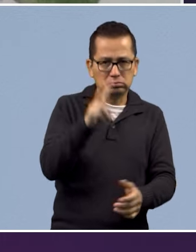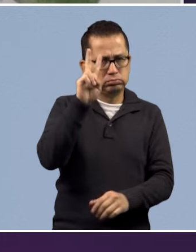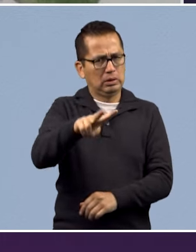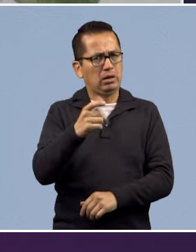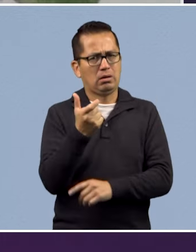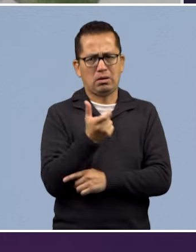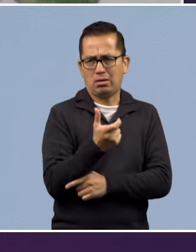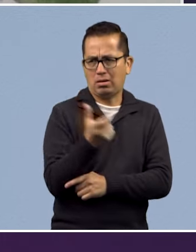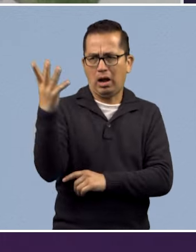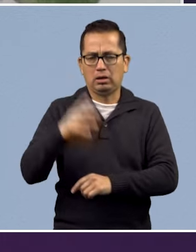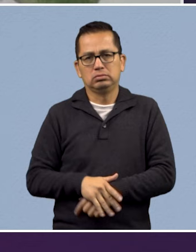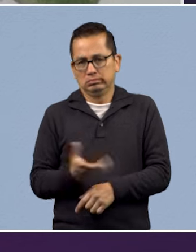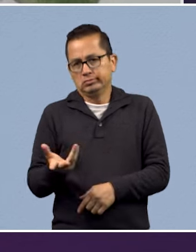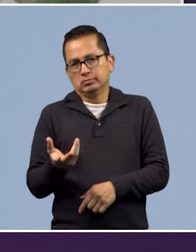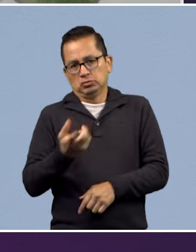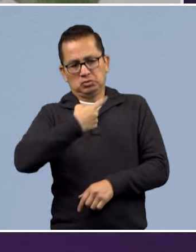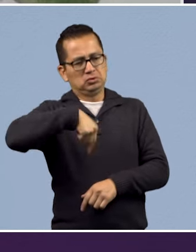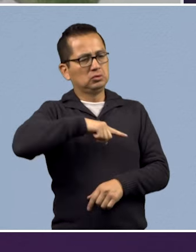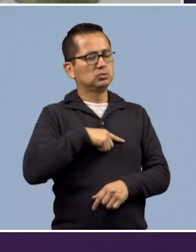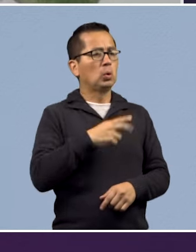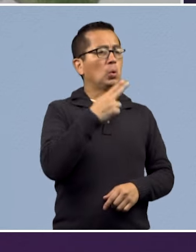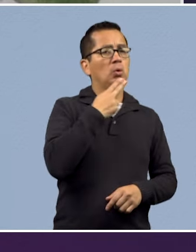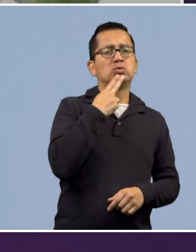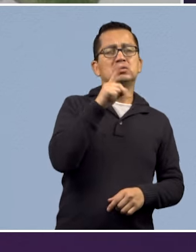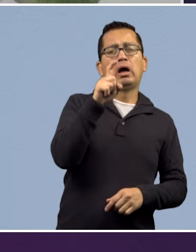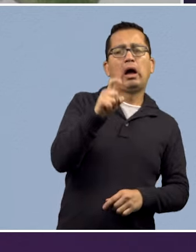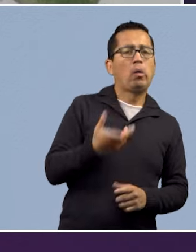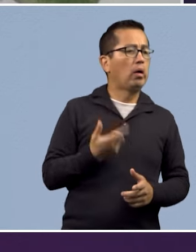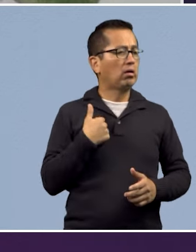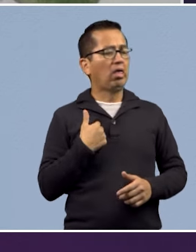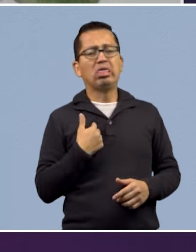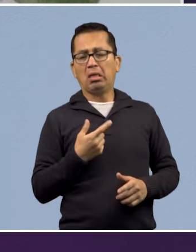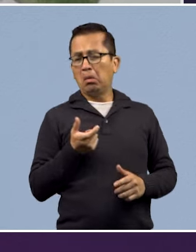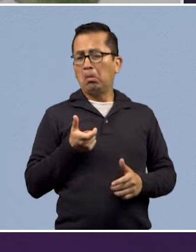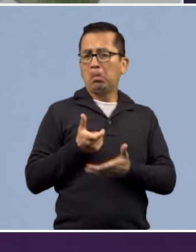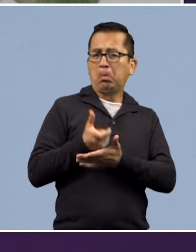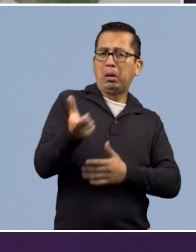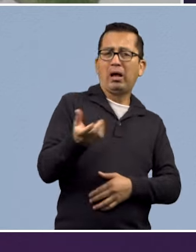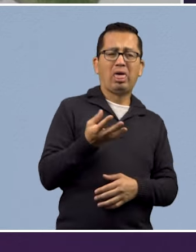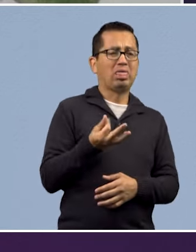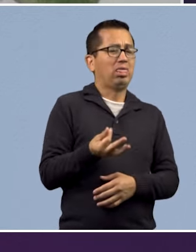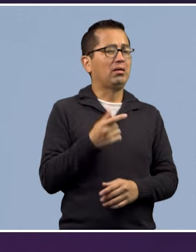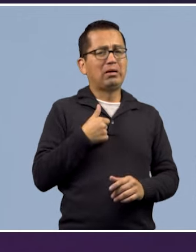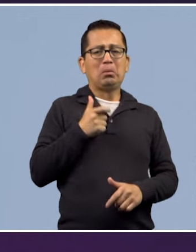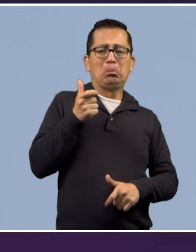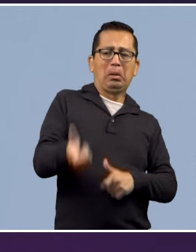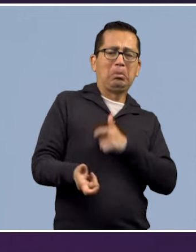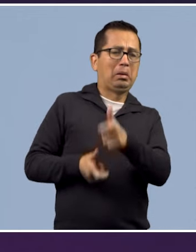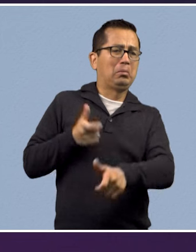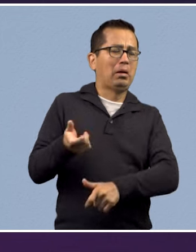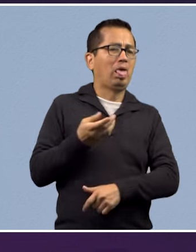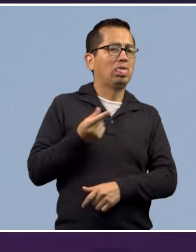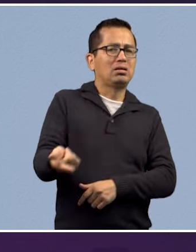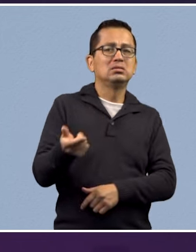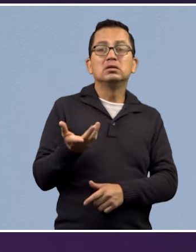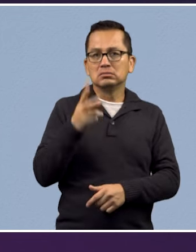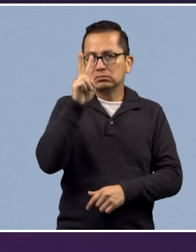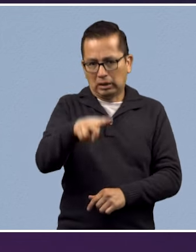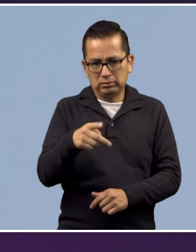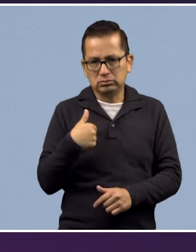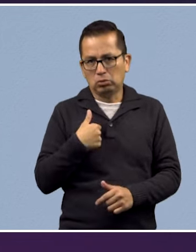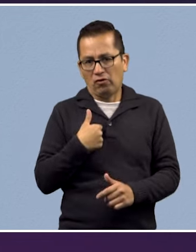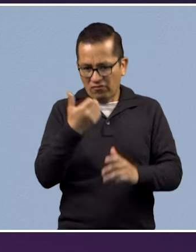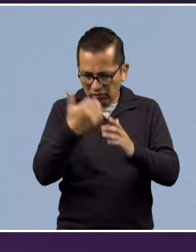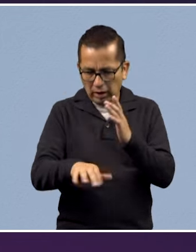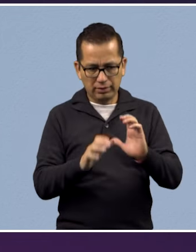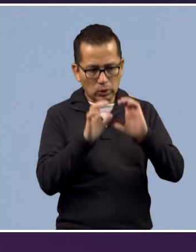Entonces, si uno como consumidor no ve reflejado en su bolsillo el impacto del consumo, pues luego no tiene cuidado. Claro.